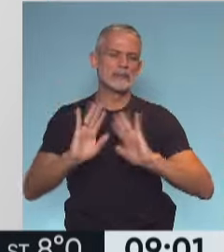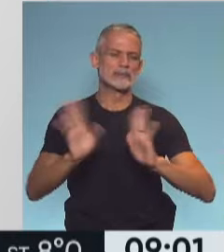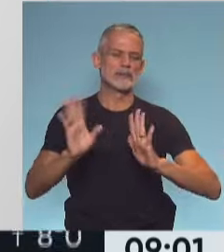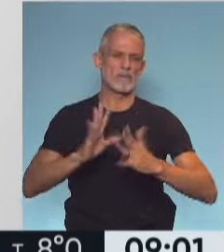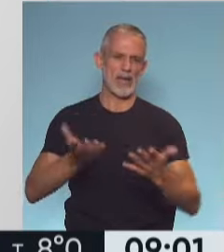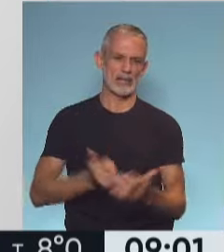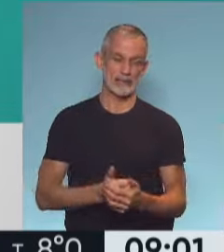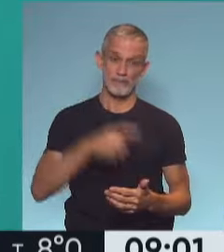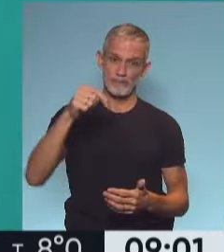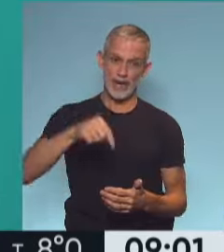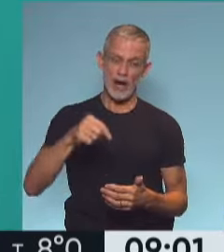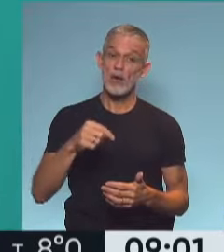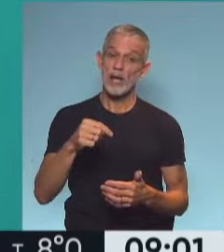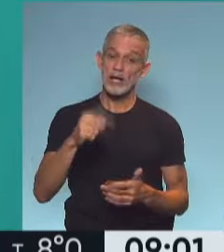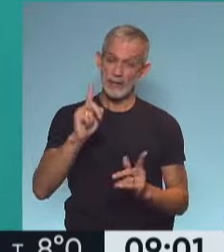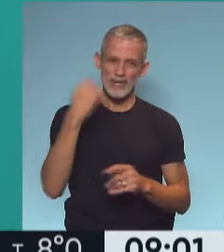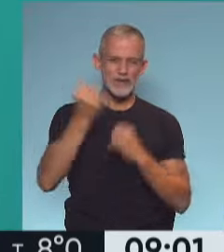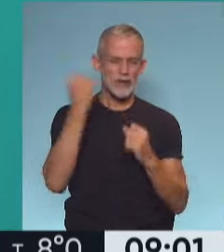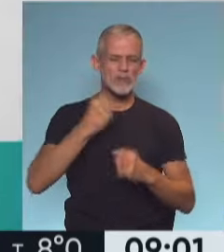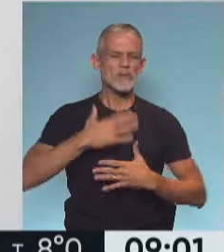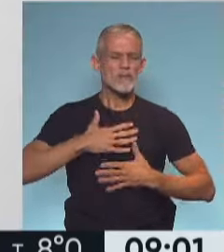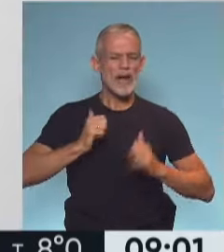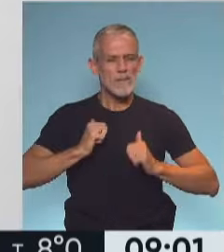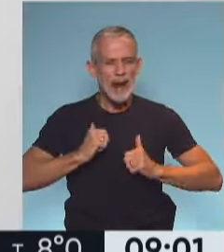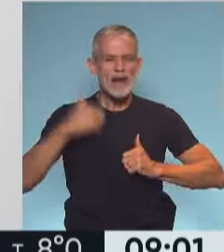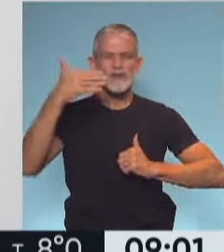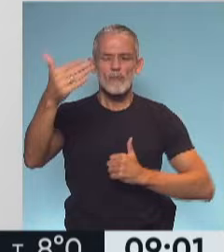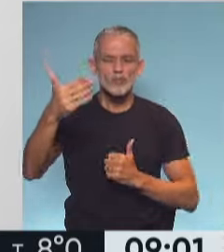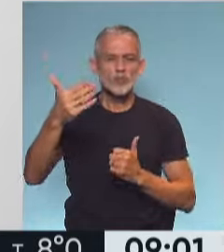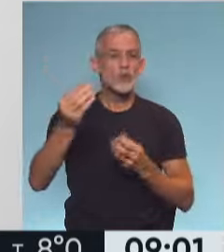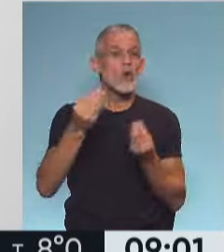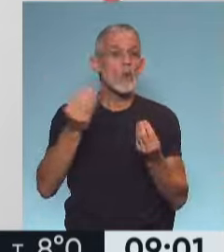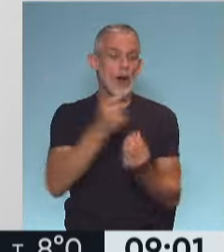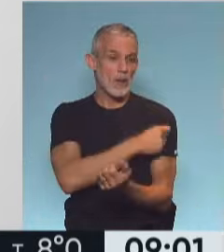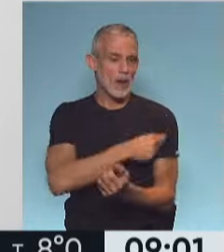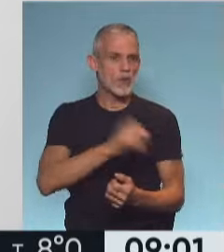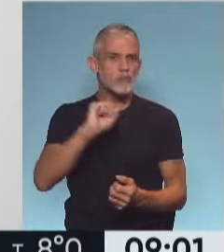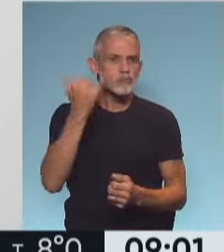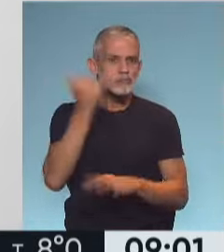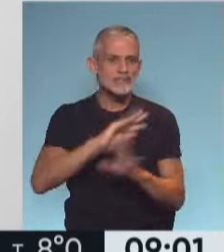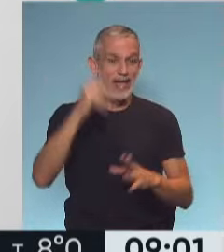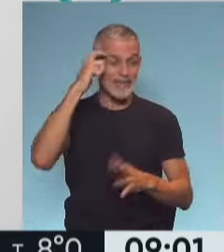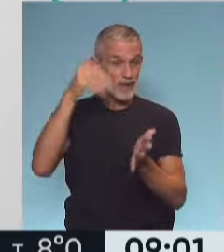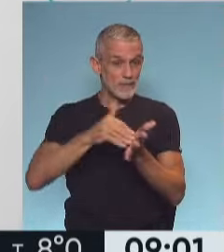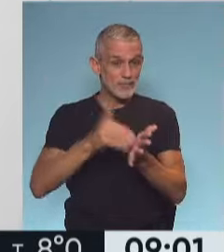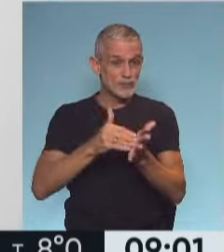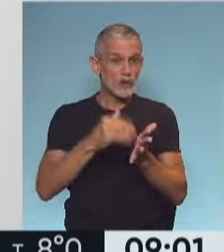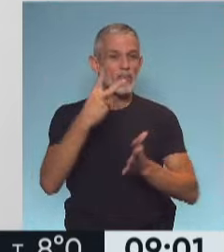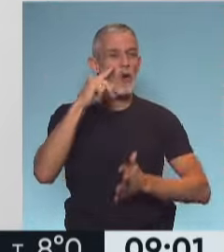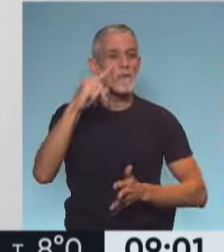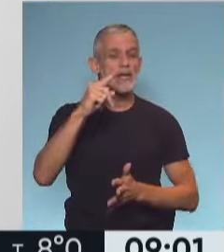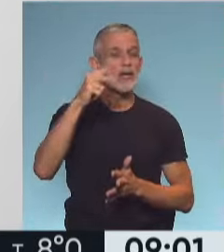Ahora, un dato que nos llena de esperanza, de futuro, es el que habla de las vacunas aplicadas. 10.2